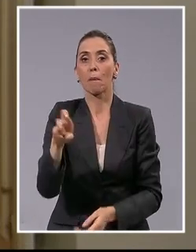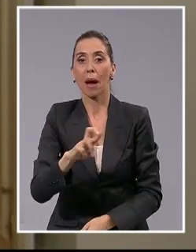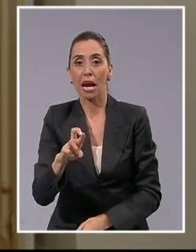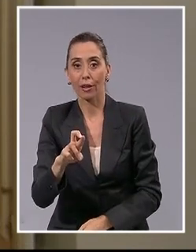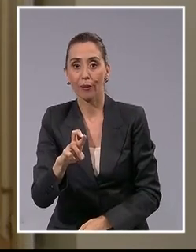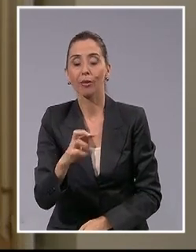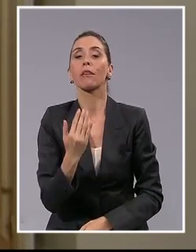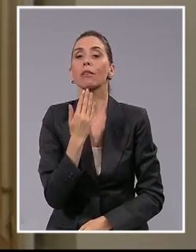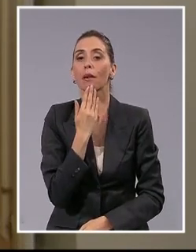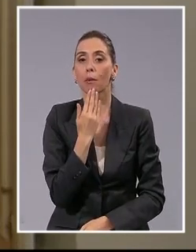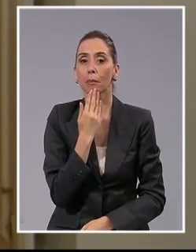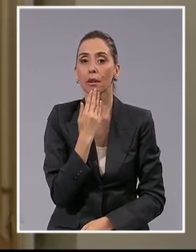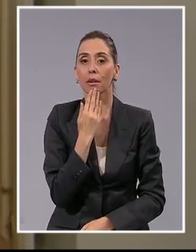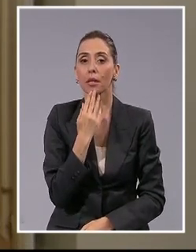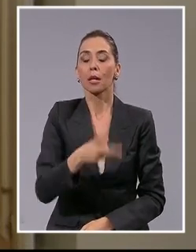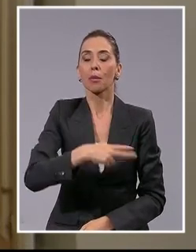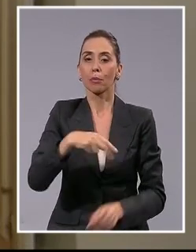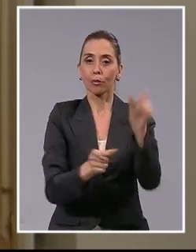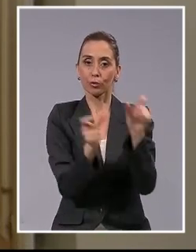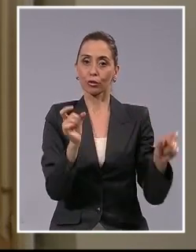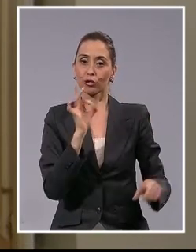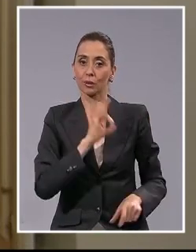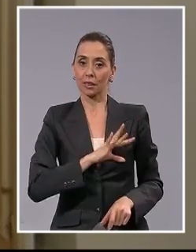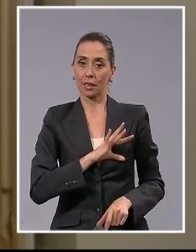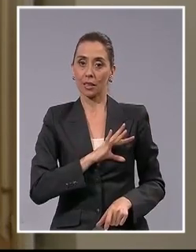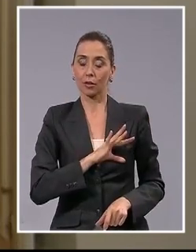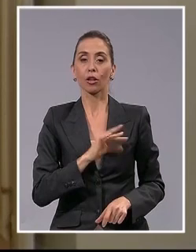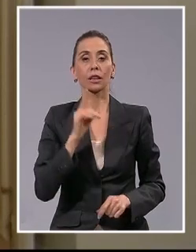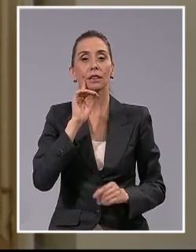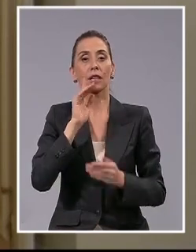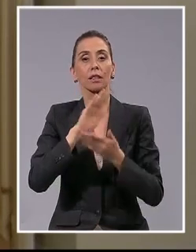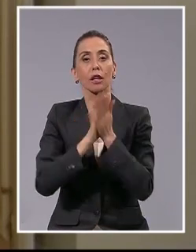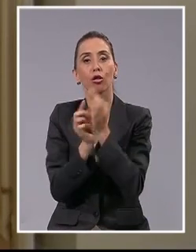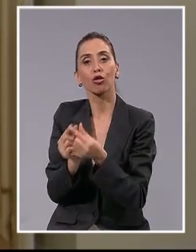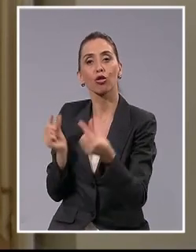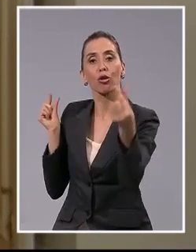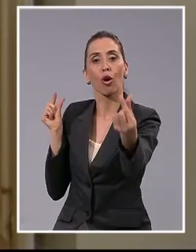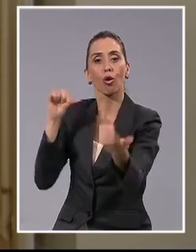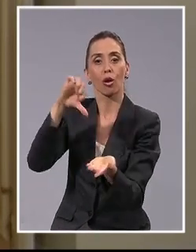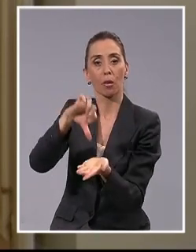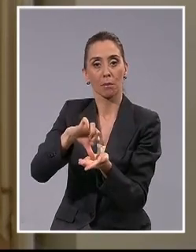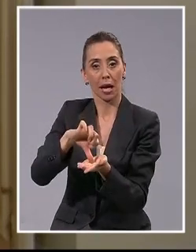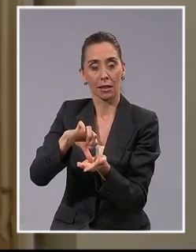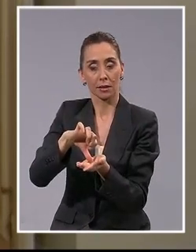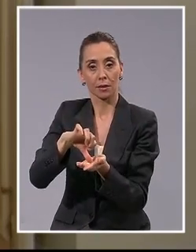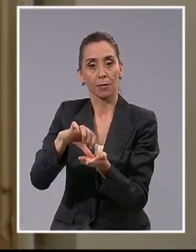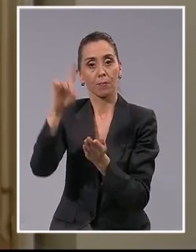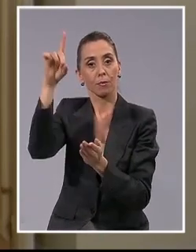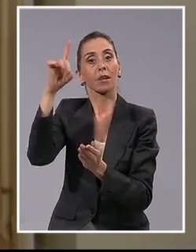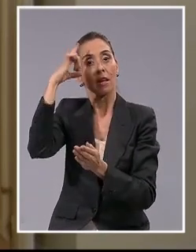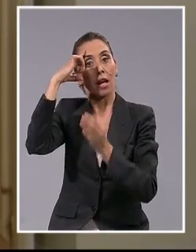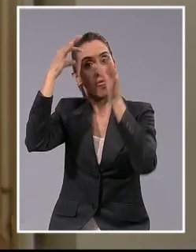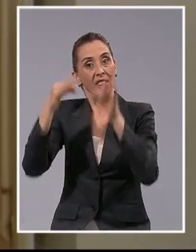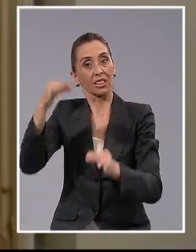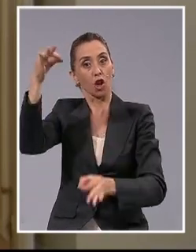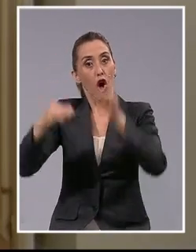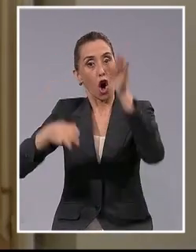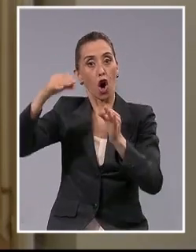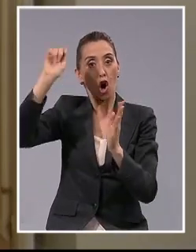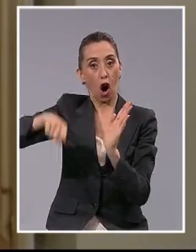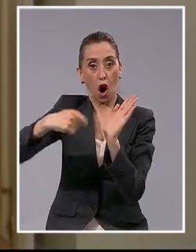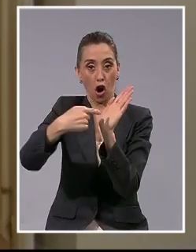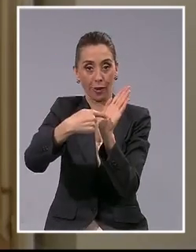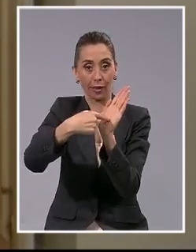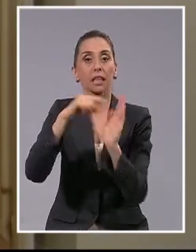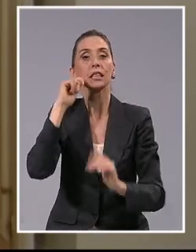y también por nuestros compatriotas en todo nuestro país. Esta decisión de la Corte significa